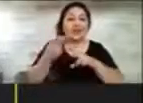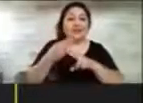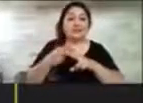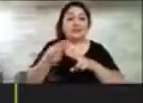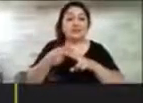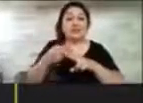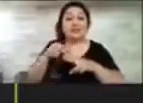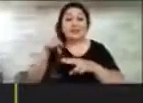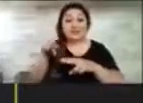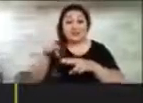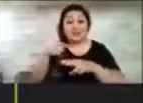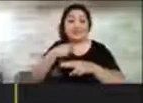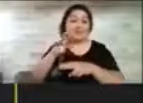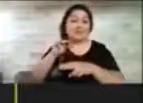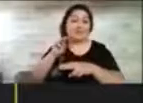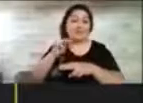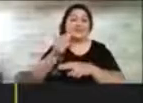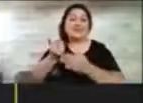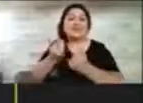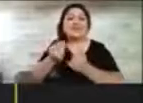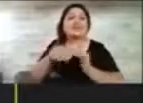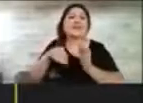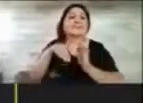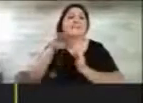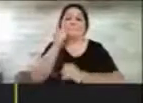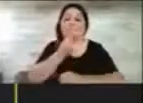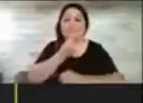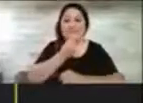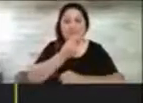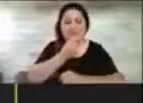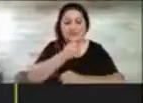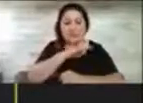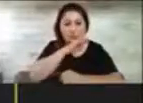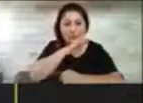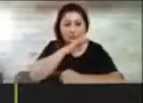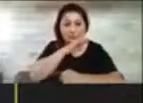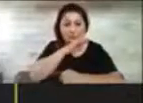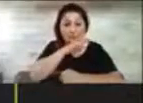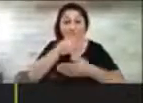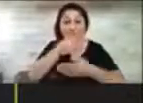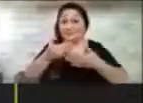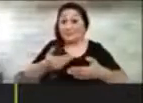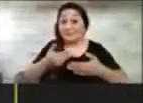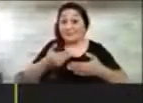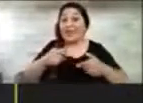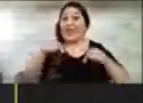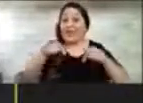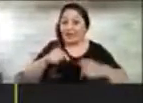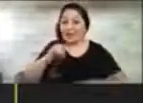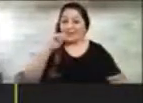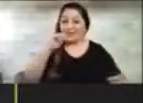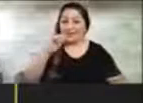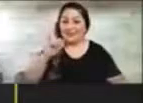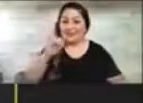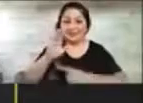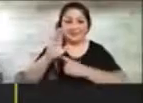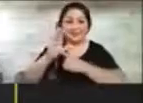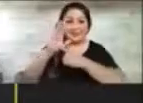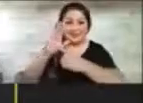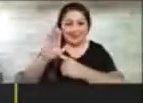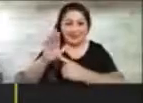algo mucho más simple que esto. Bueno, entonces les vamos a presentar ahora sí nuestra